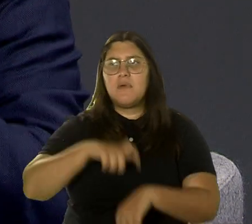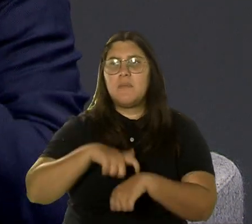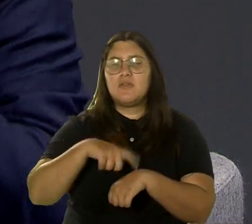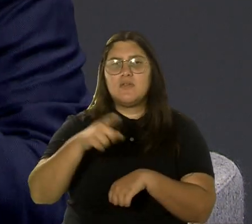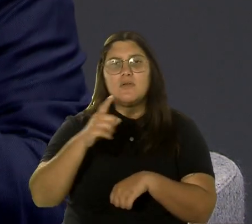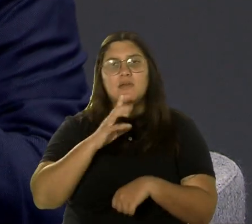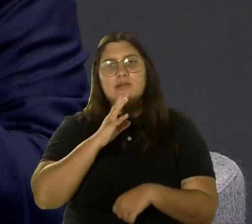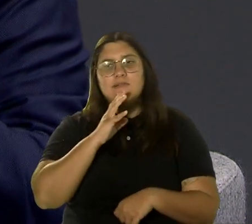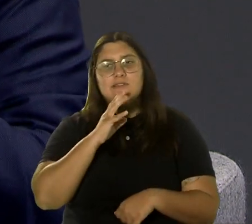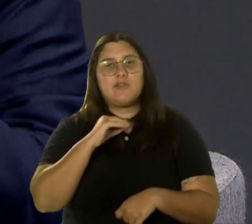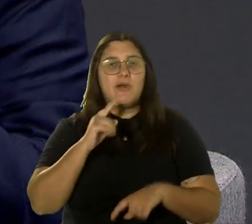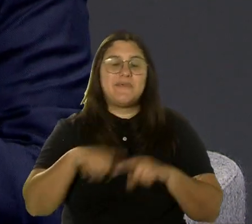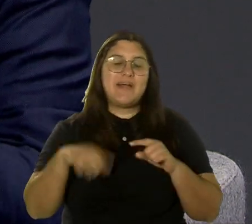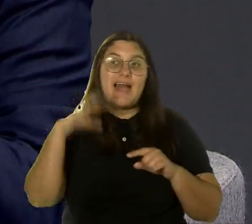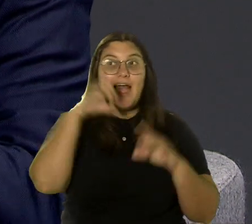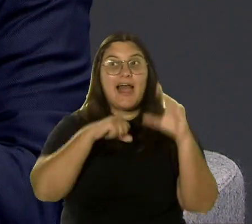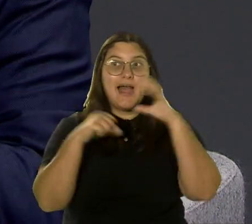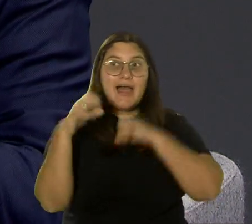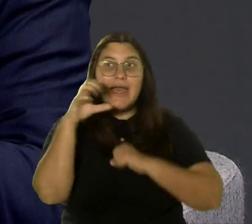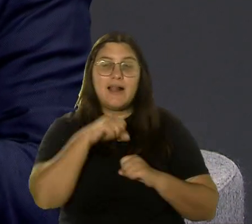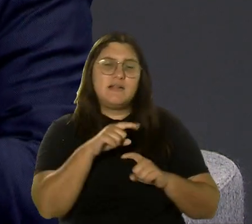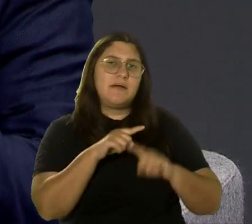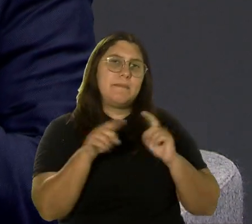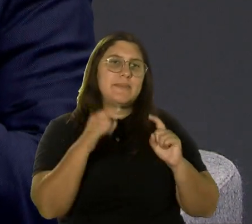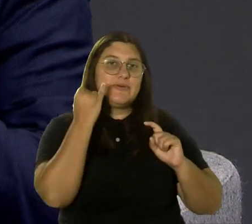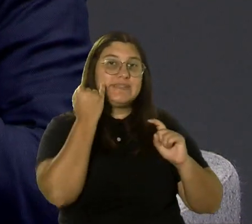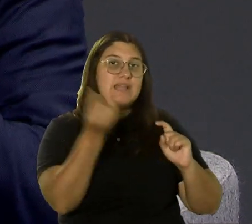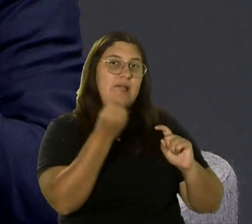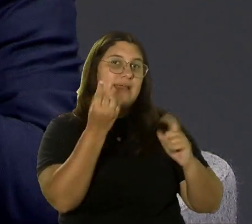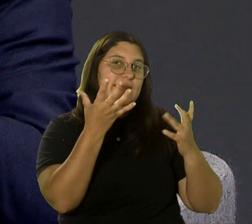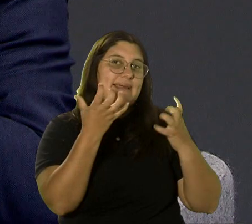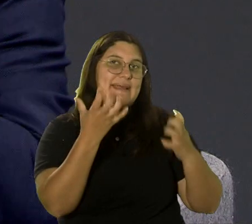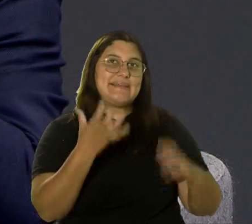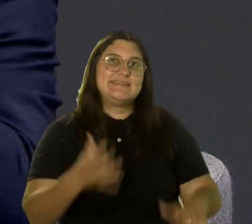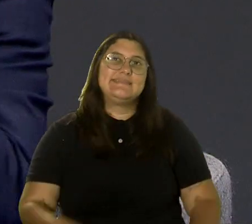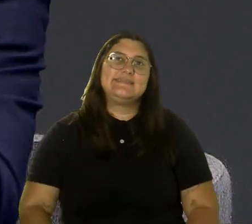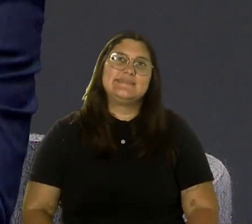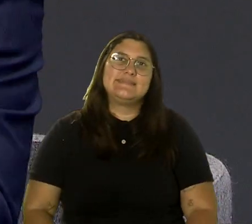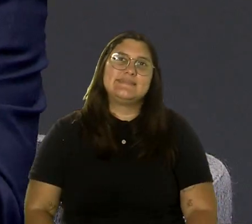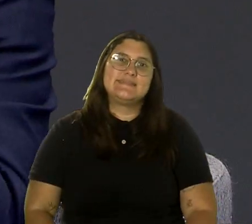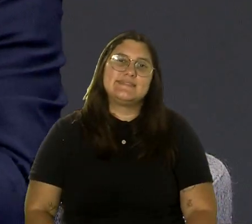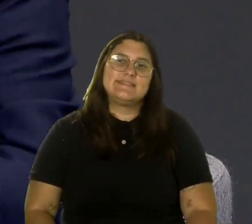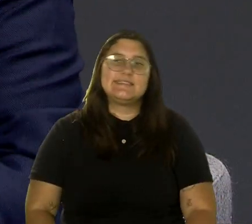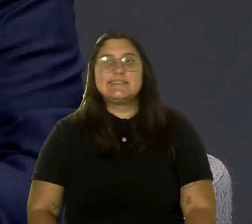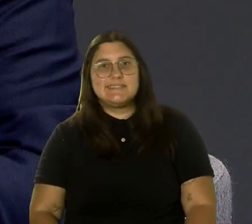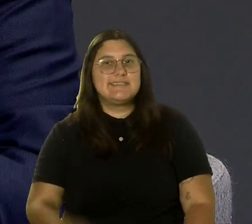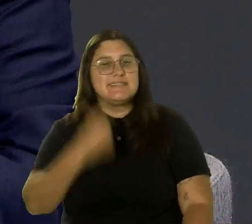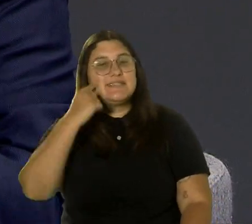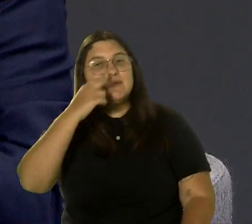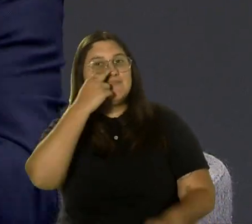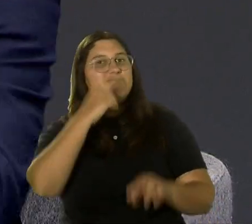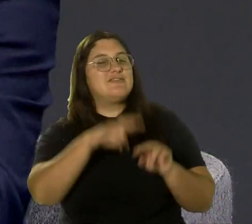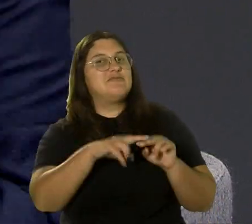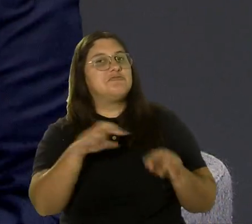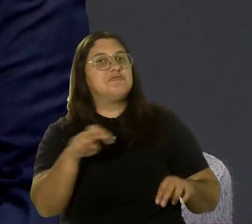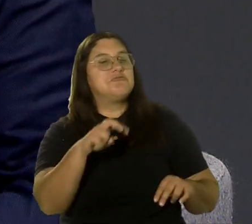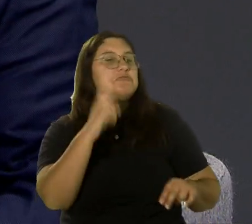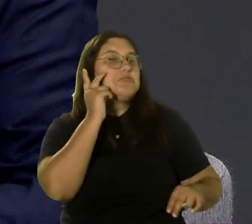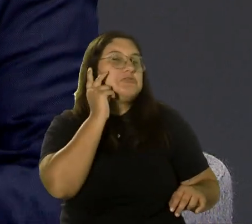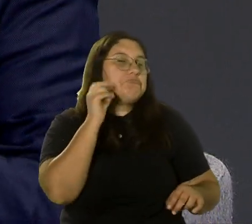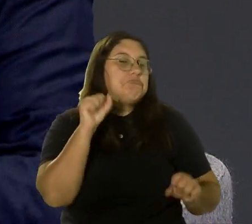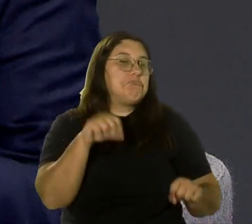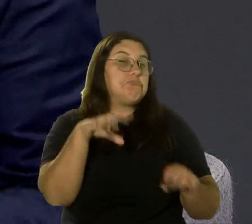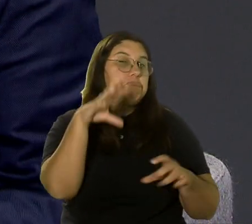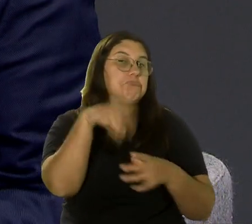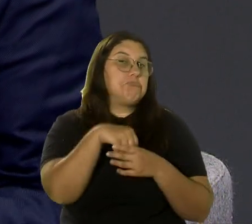debe ir allí a especular. No. Pero si alguien quiere ir como una aventura para ver si yo puedo entrar o no en